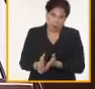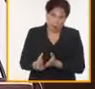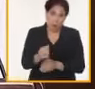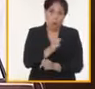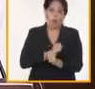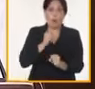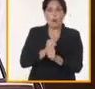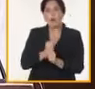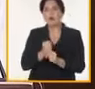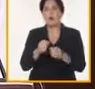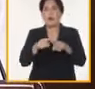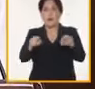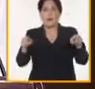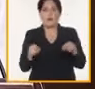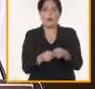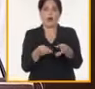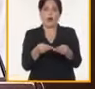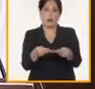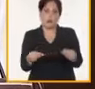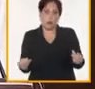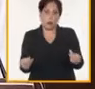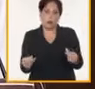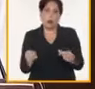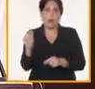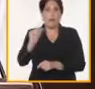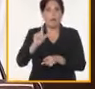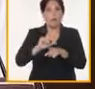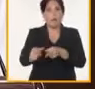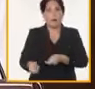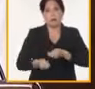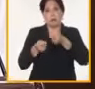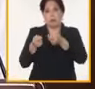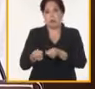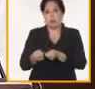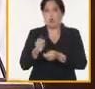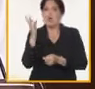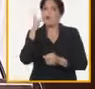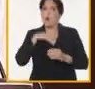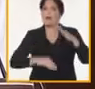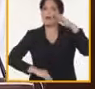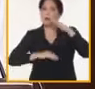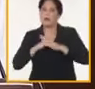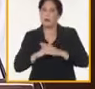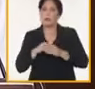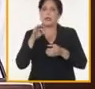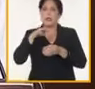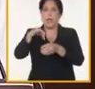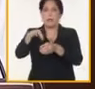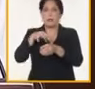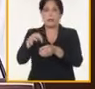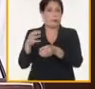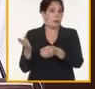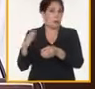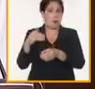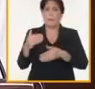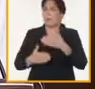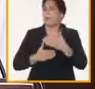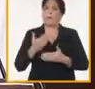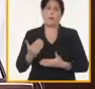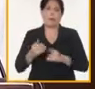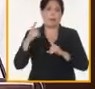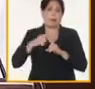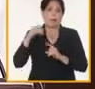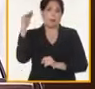uso y explotación de las áreas, bajos rendimientos, insuficiente producción de semillas, problemas en la aplicación de